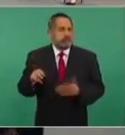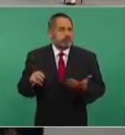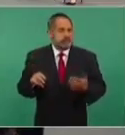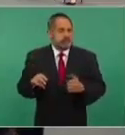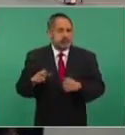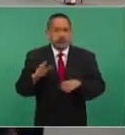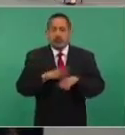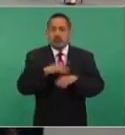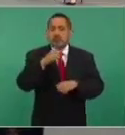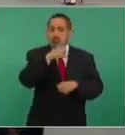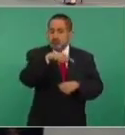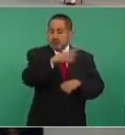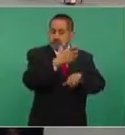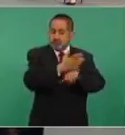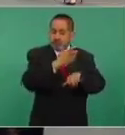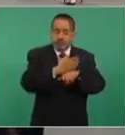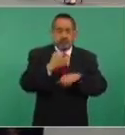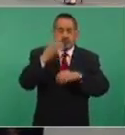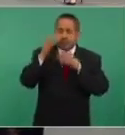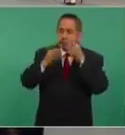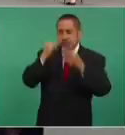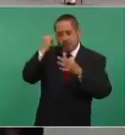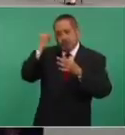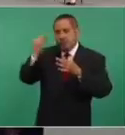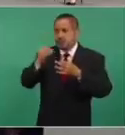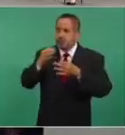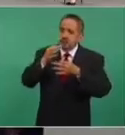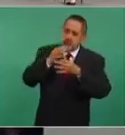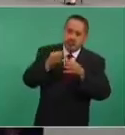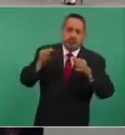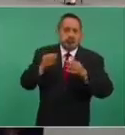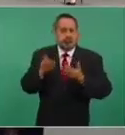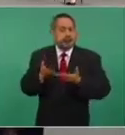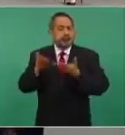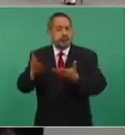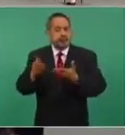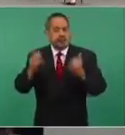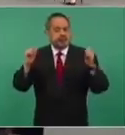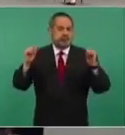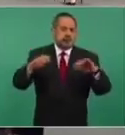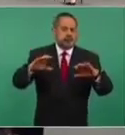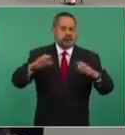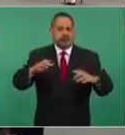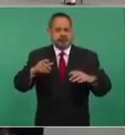ellos promovieron lo de la cumbre